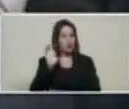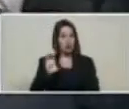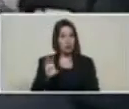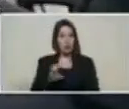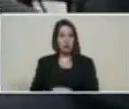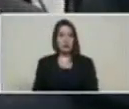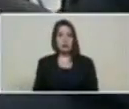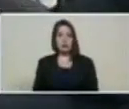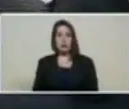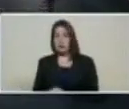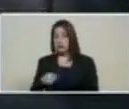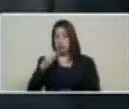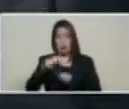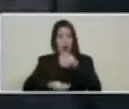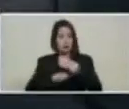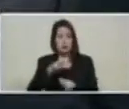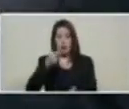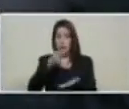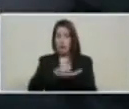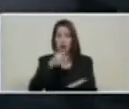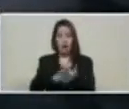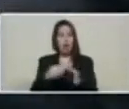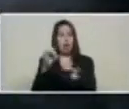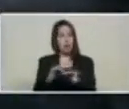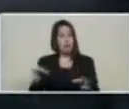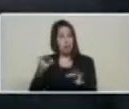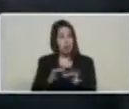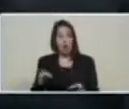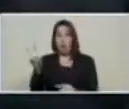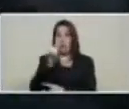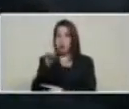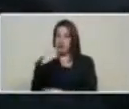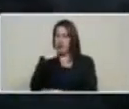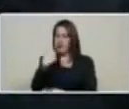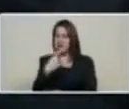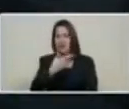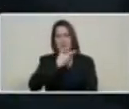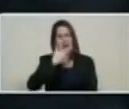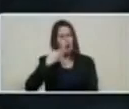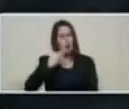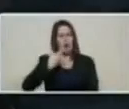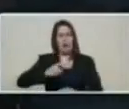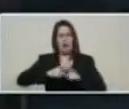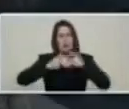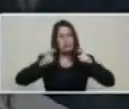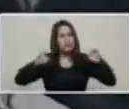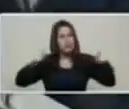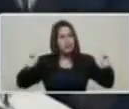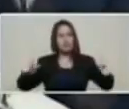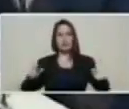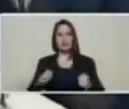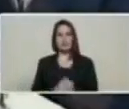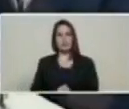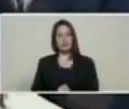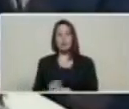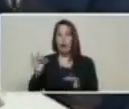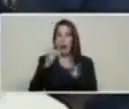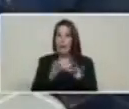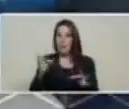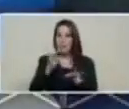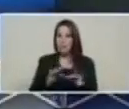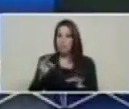seguirán haciéndose en petro y ahora Venezuela anuncia que eso se va a incrementar más aún. En petro también,